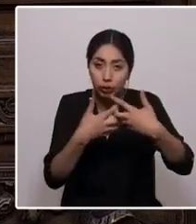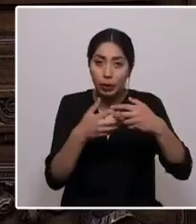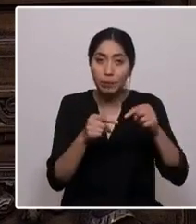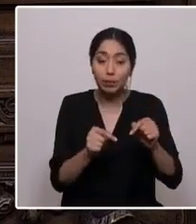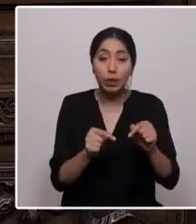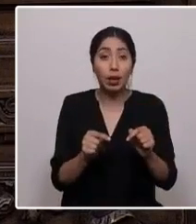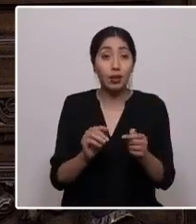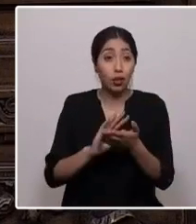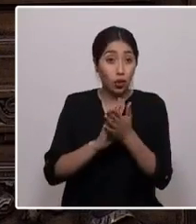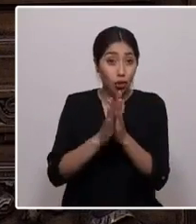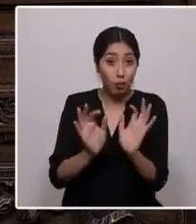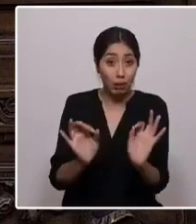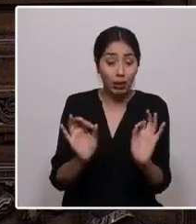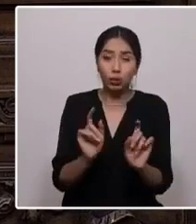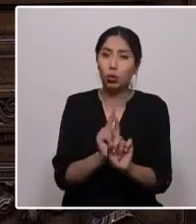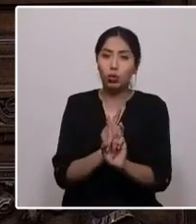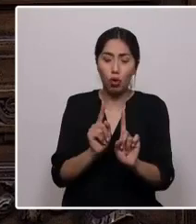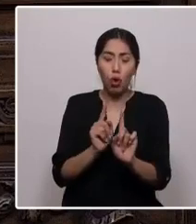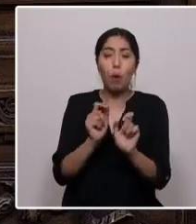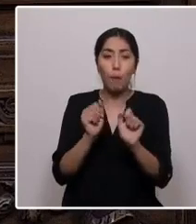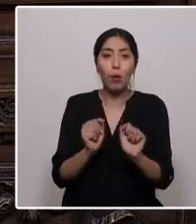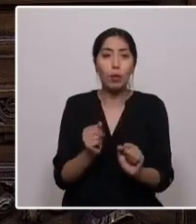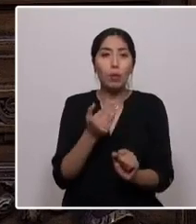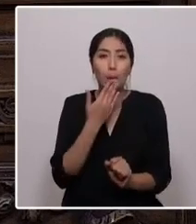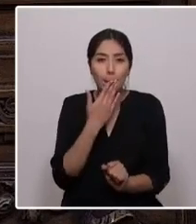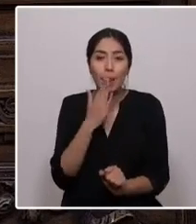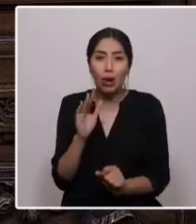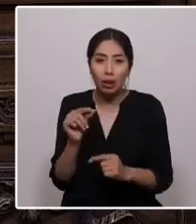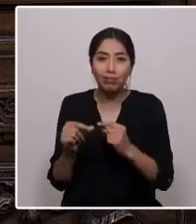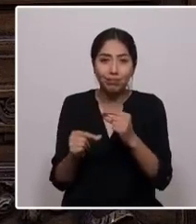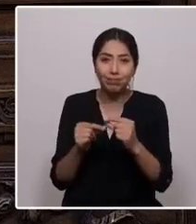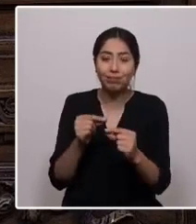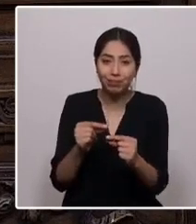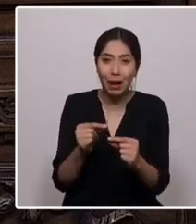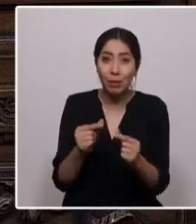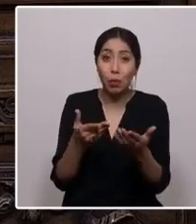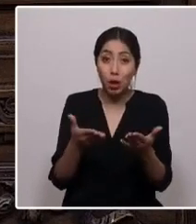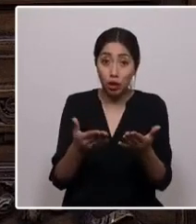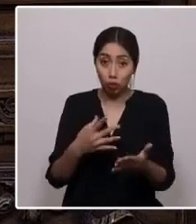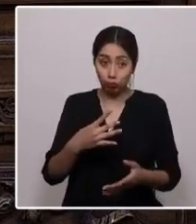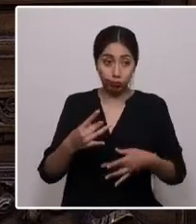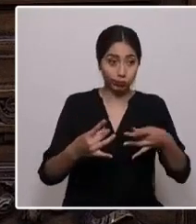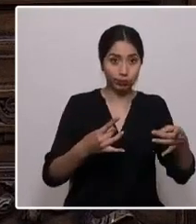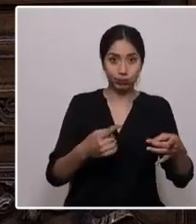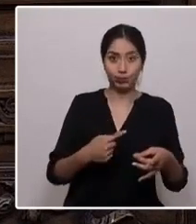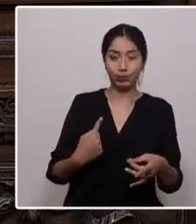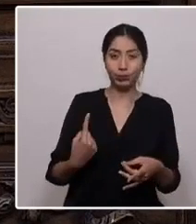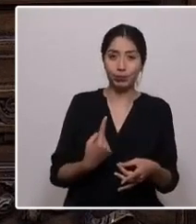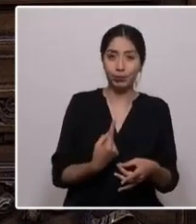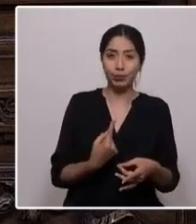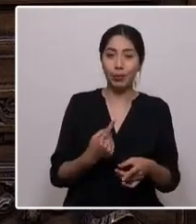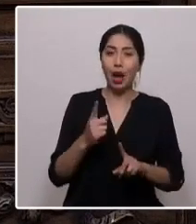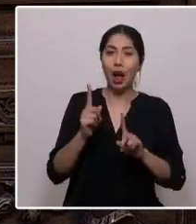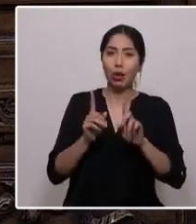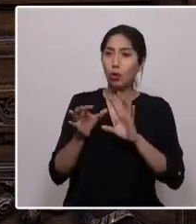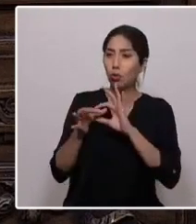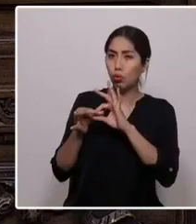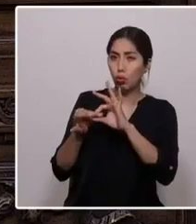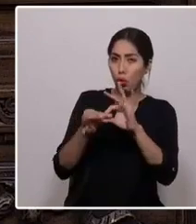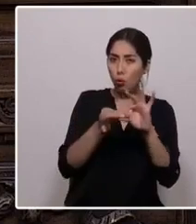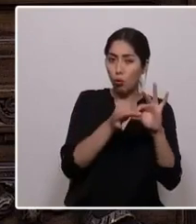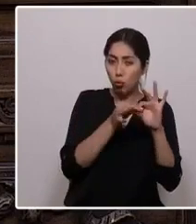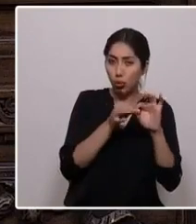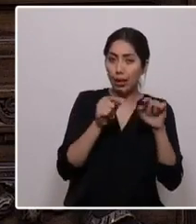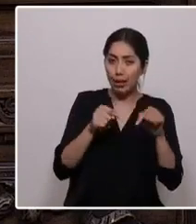perfecto, pero lo podemos mejorar y para ello estamos convocados. Un rasgo común y omnipresente es que esos